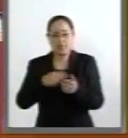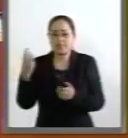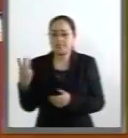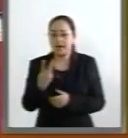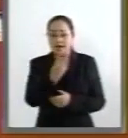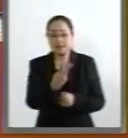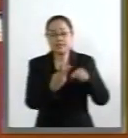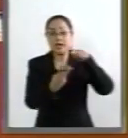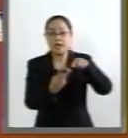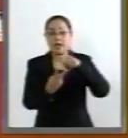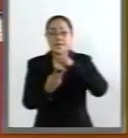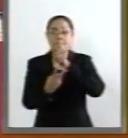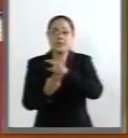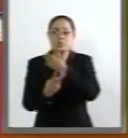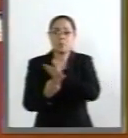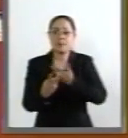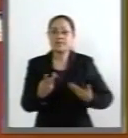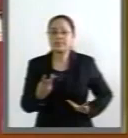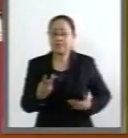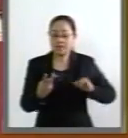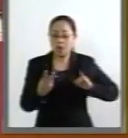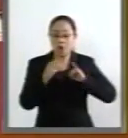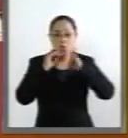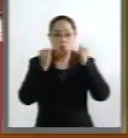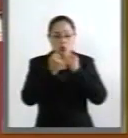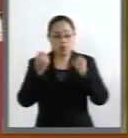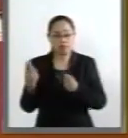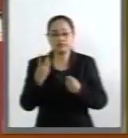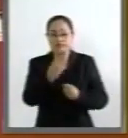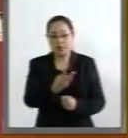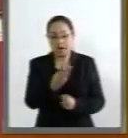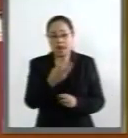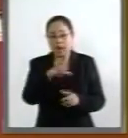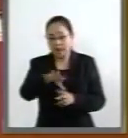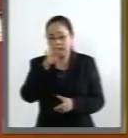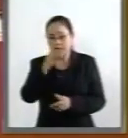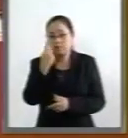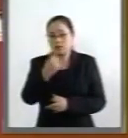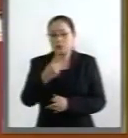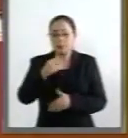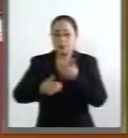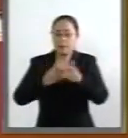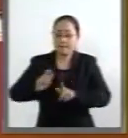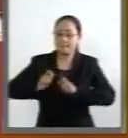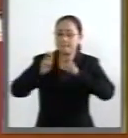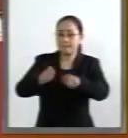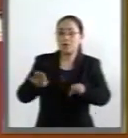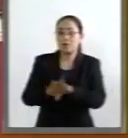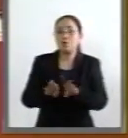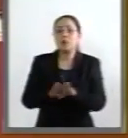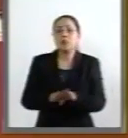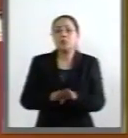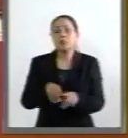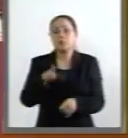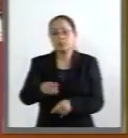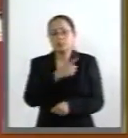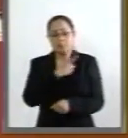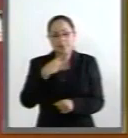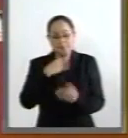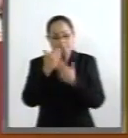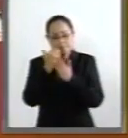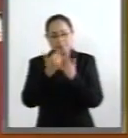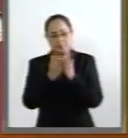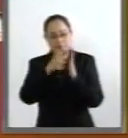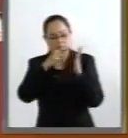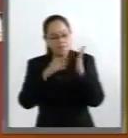que deberá presentar el presidente de la Junta. El nombramiento procederá siempre y cuando la persona reúna los siguientes